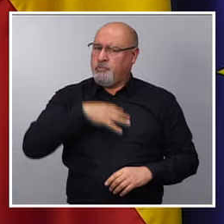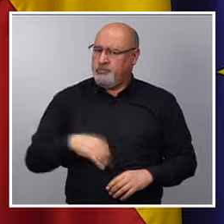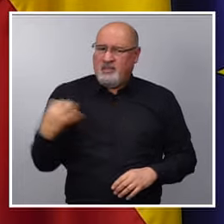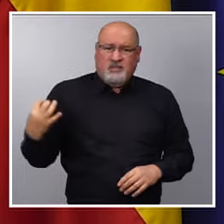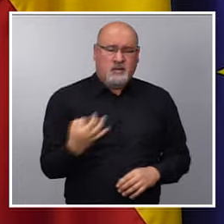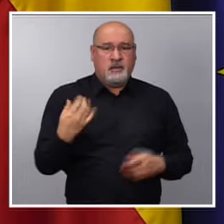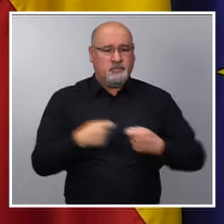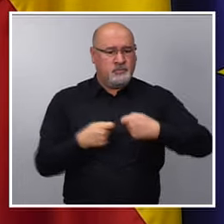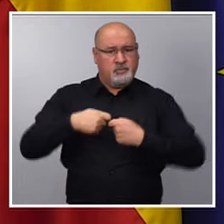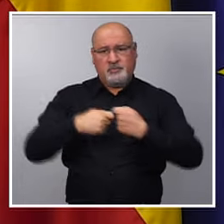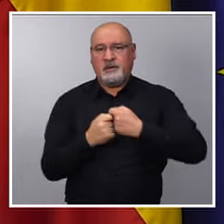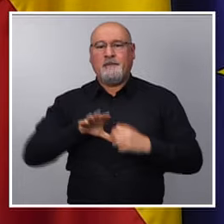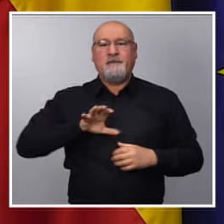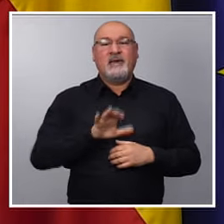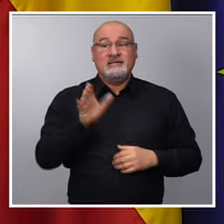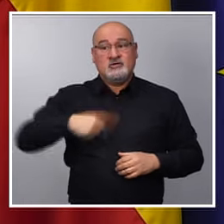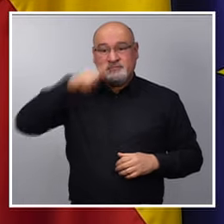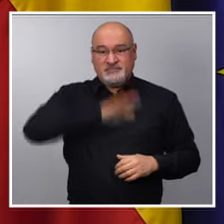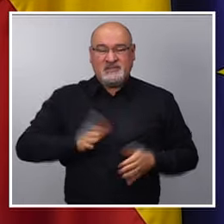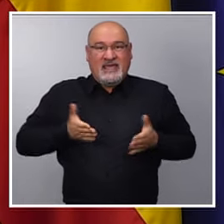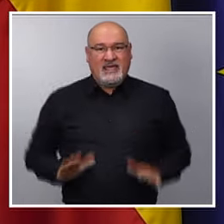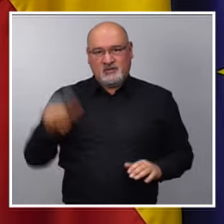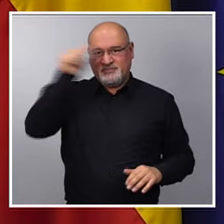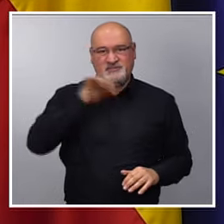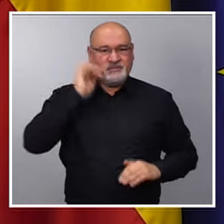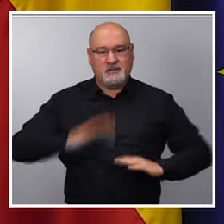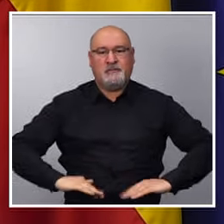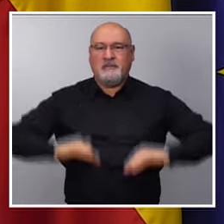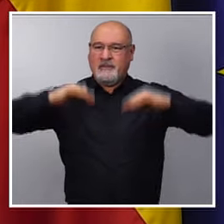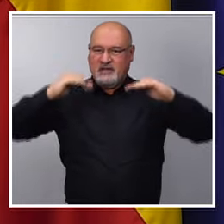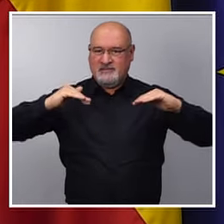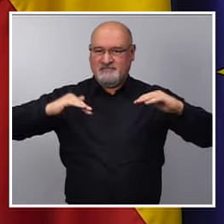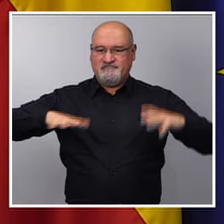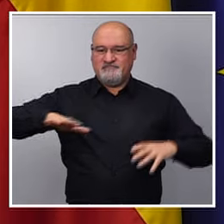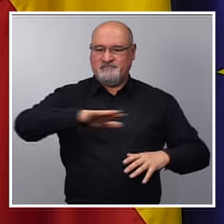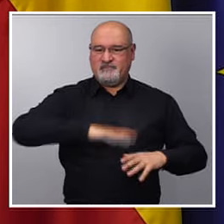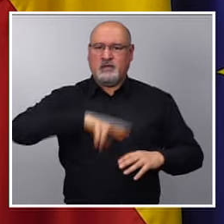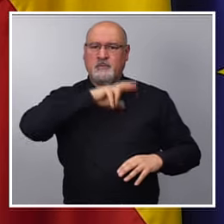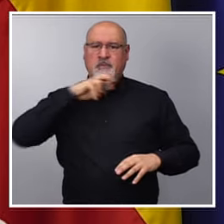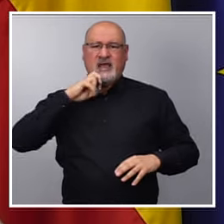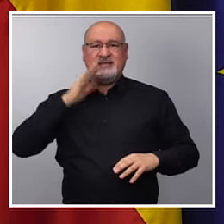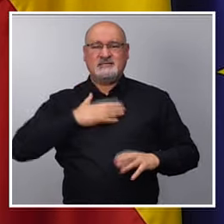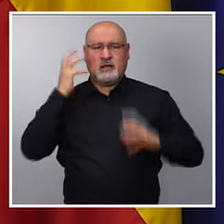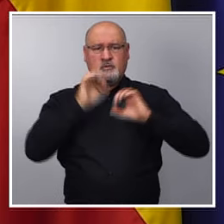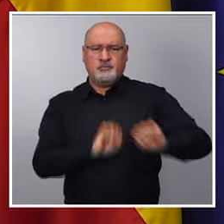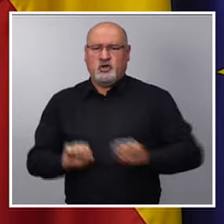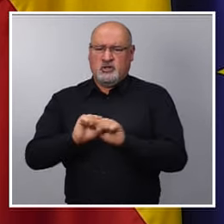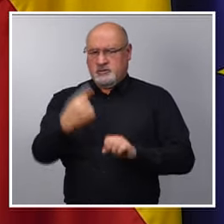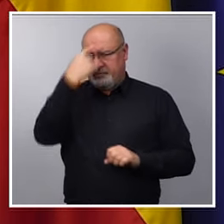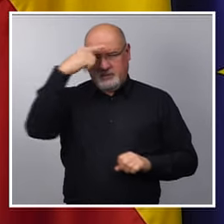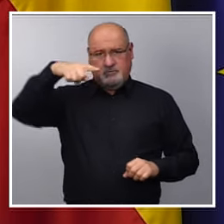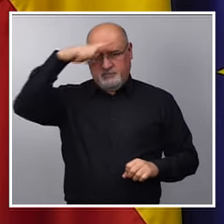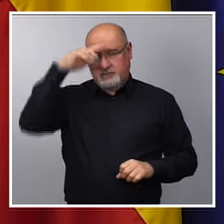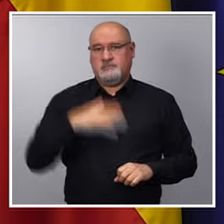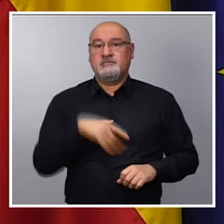el que nuestros hijos y nuestras hijas crezcan en el marco y con los valores de la protección animal. La gente joven de nuestro país